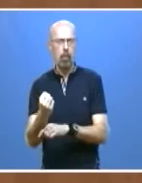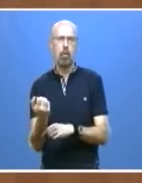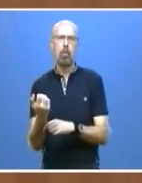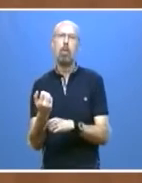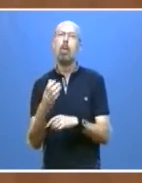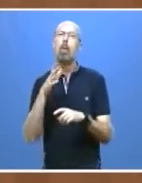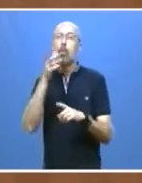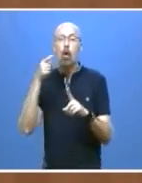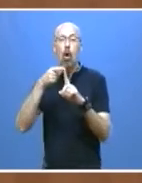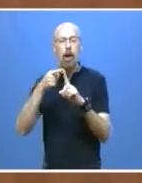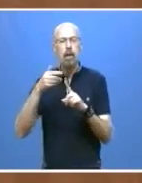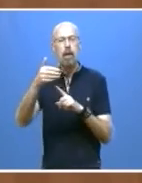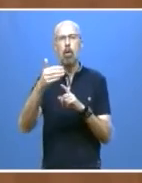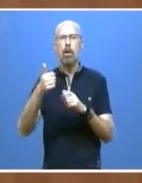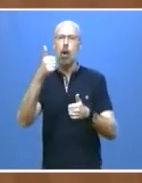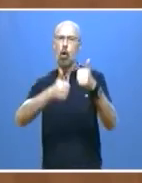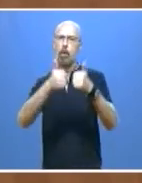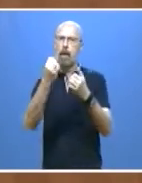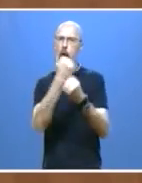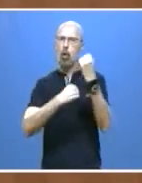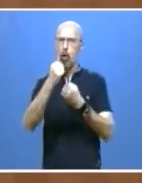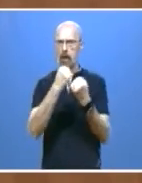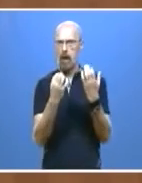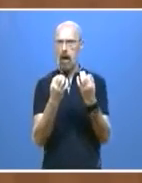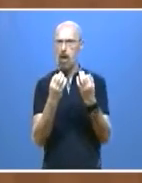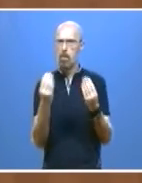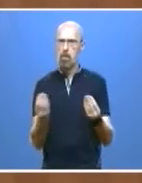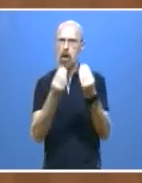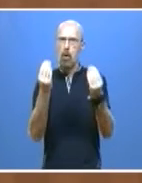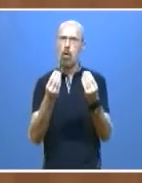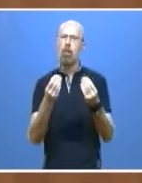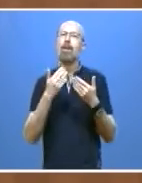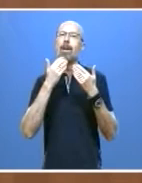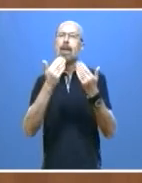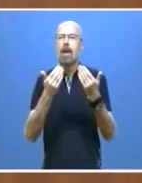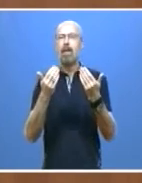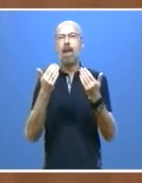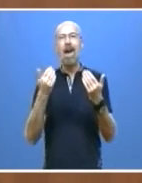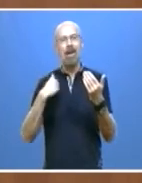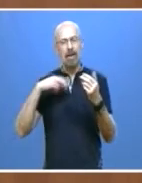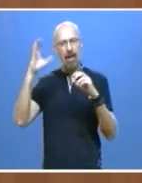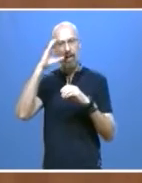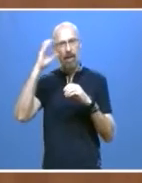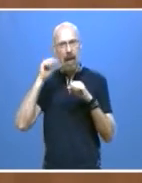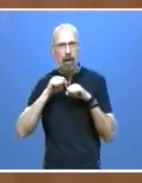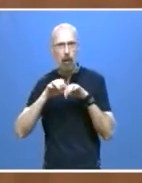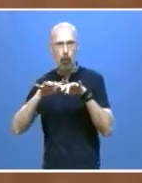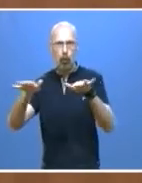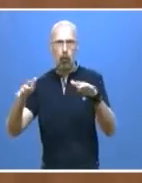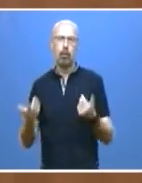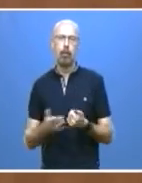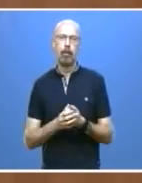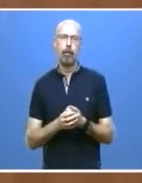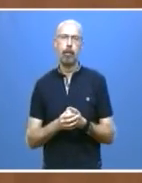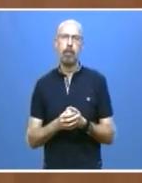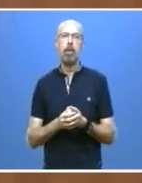económica de la comunidad a través de la generación del conocimiento. En la elaboración vamos a contar, como no puede ser de otra manera,